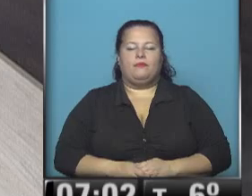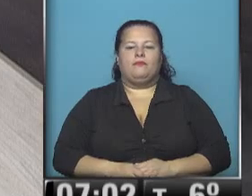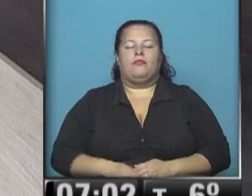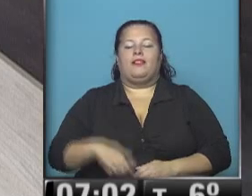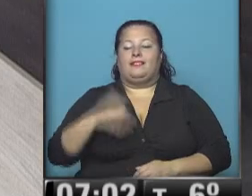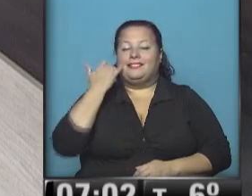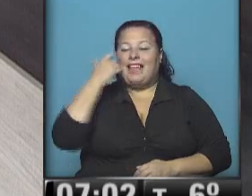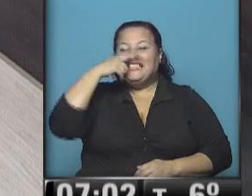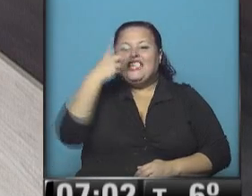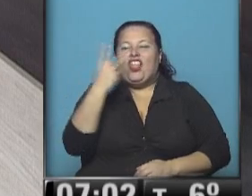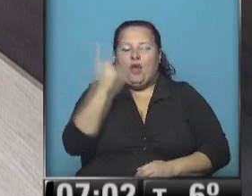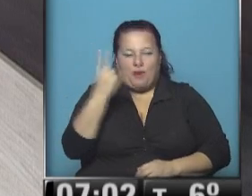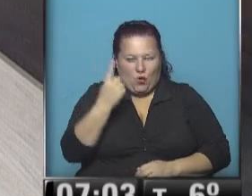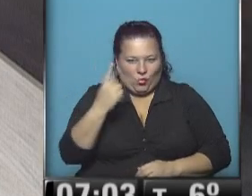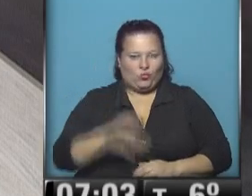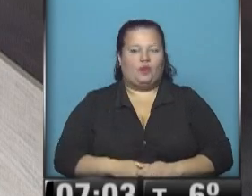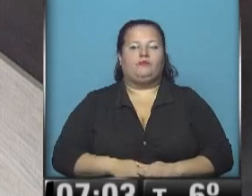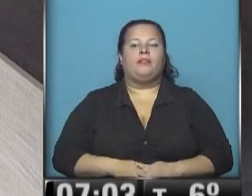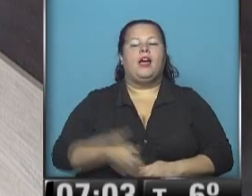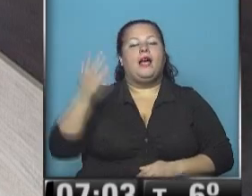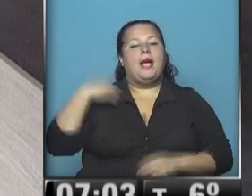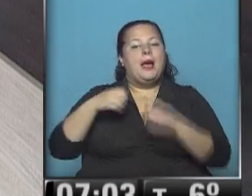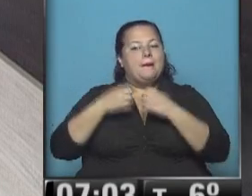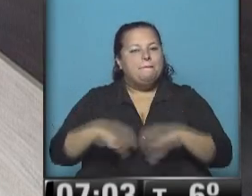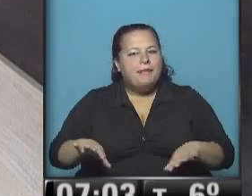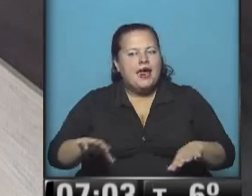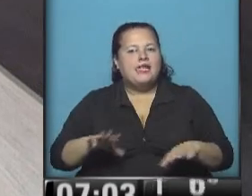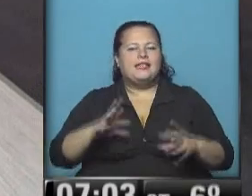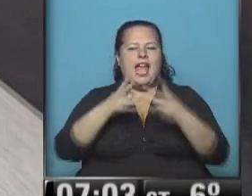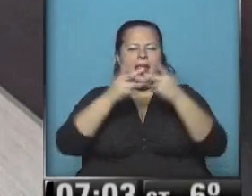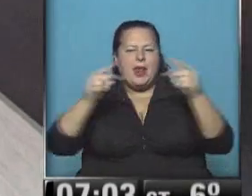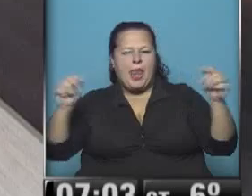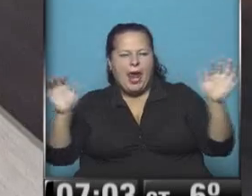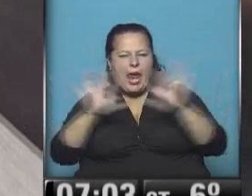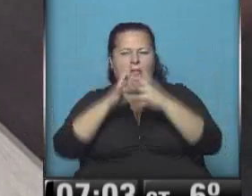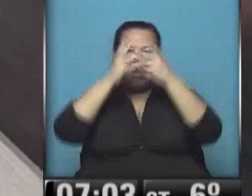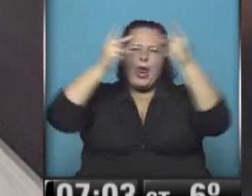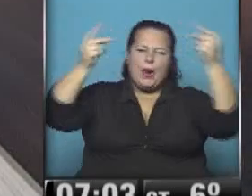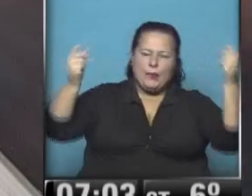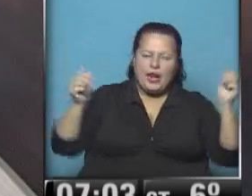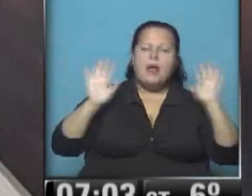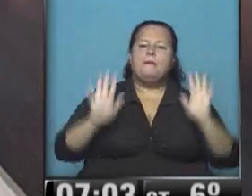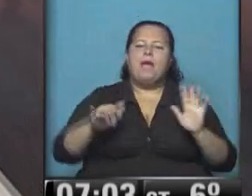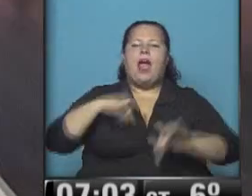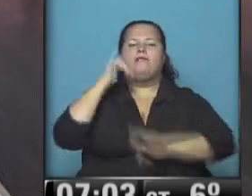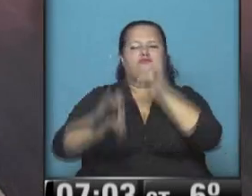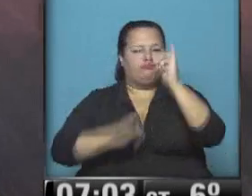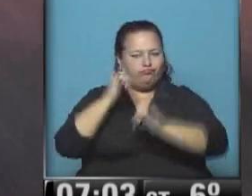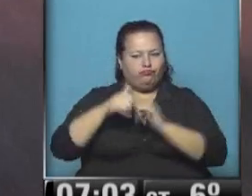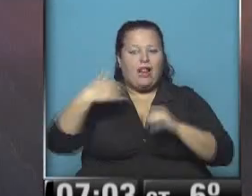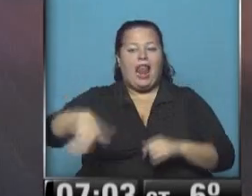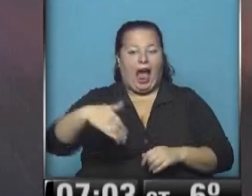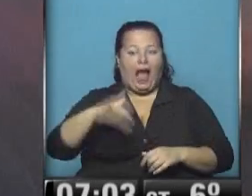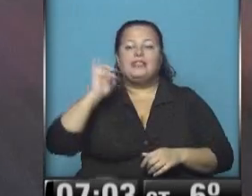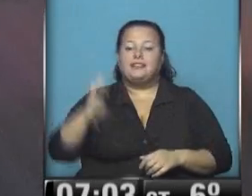Dos minutos pasaron de las siete y había arrancado con algunos bancos de niebla, neblina, pero ¿vamos a actualizar toda la información desde la